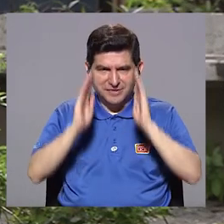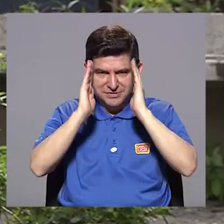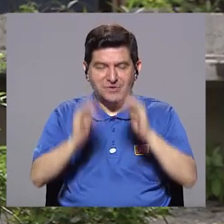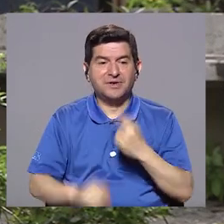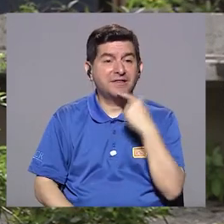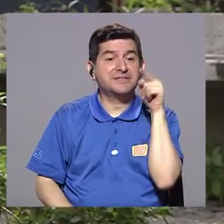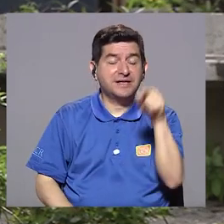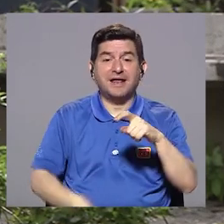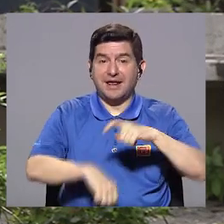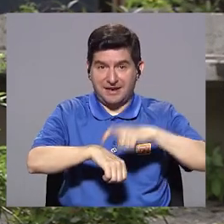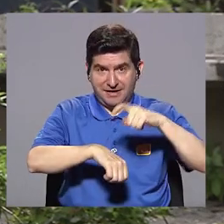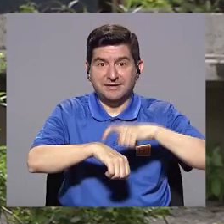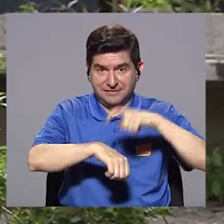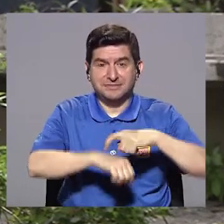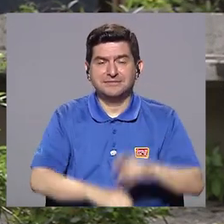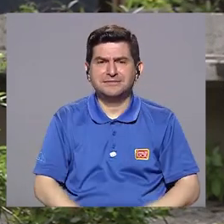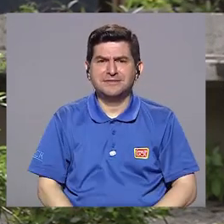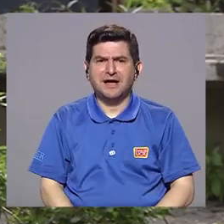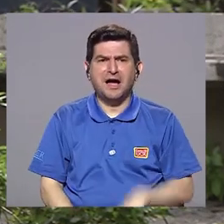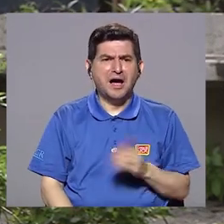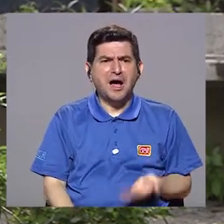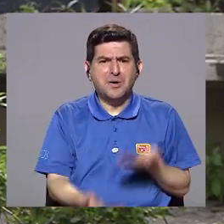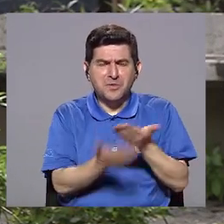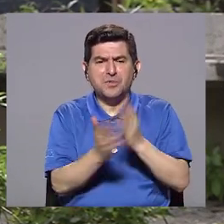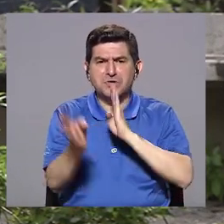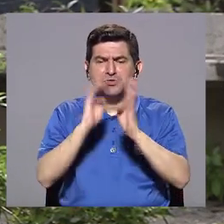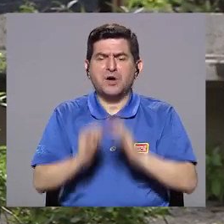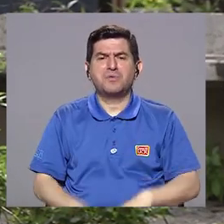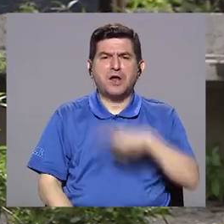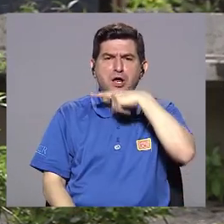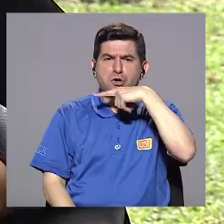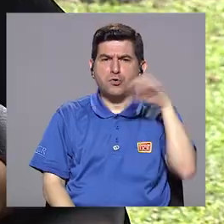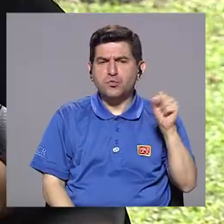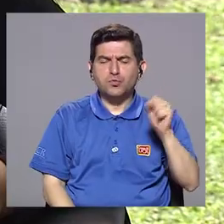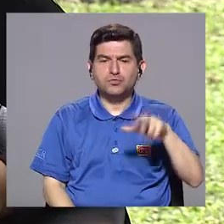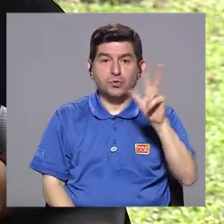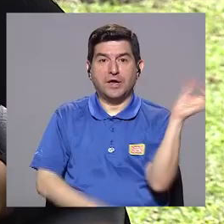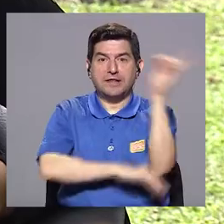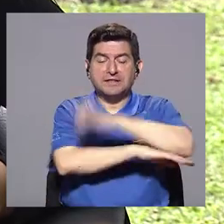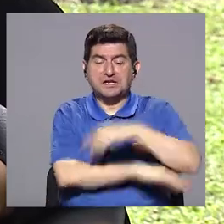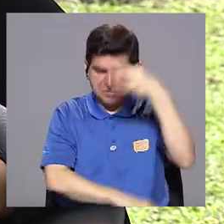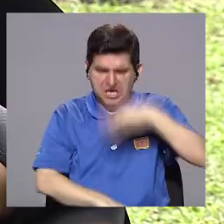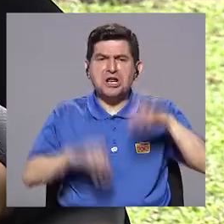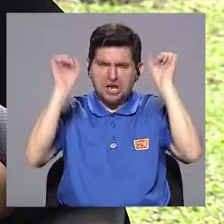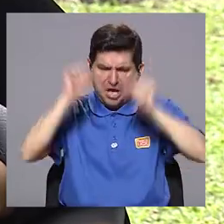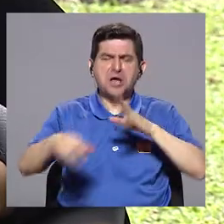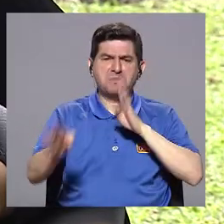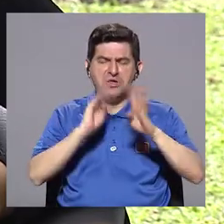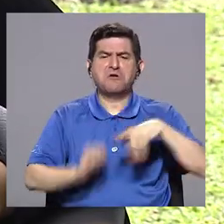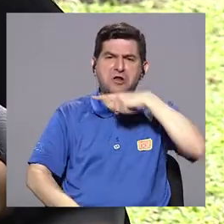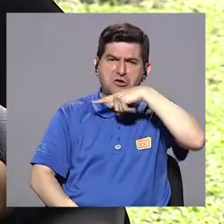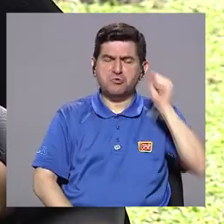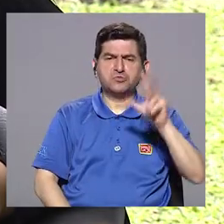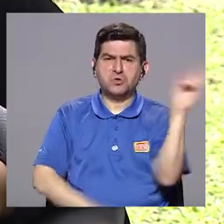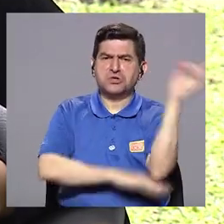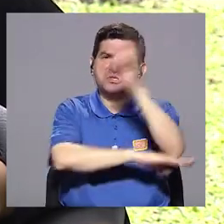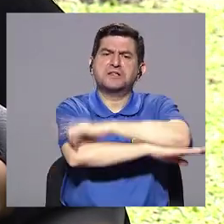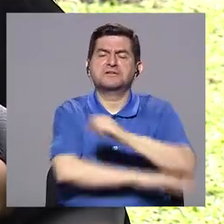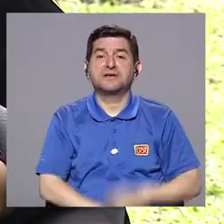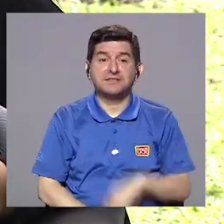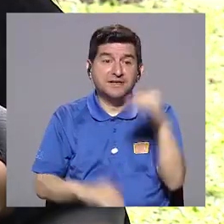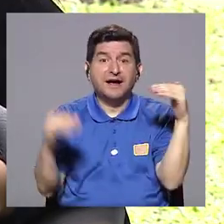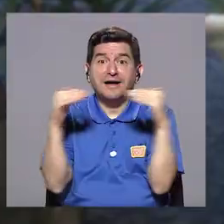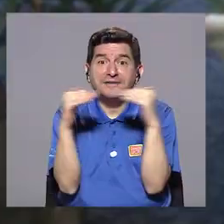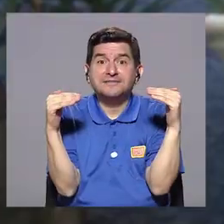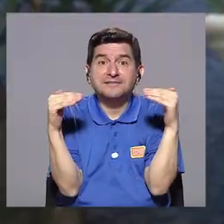decía que él cuando estaba en fase maníaca se había propuesto en aprender a hablar ruso en tres días. Y él estaba convencido que podía hablar ruso en tres días. A